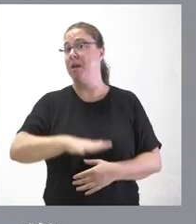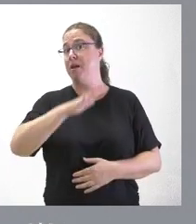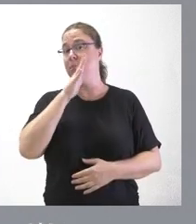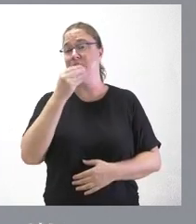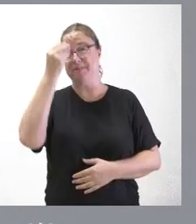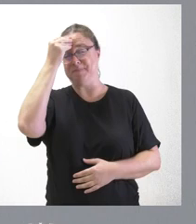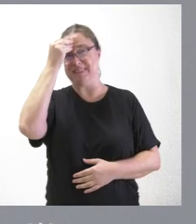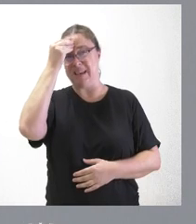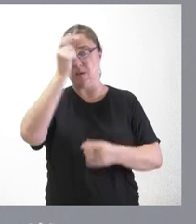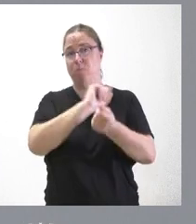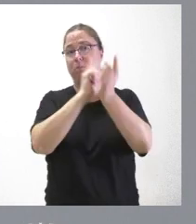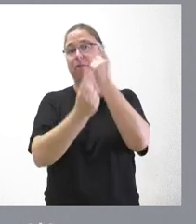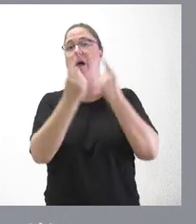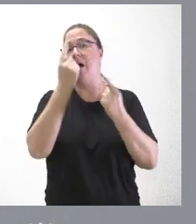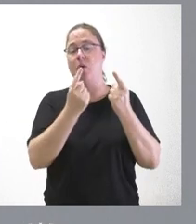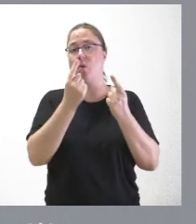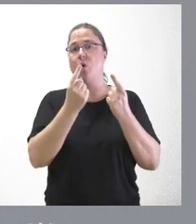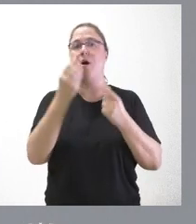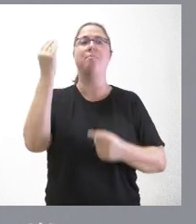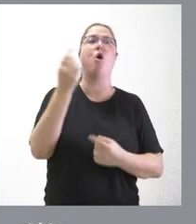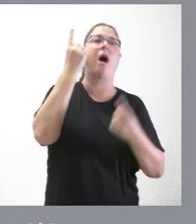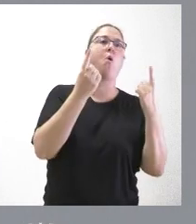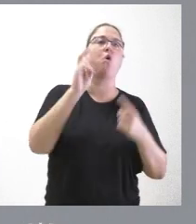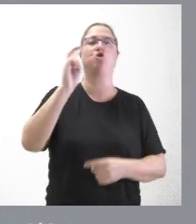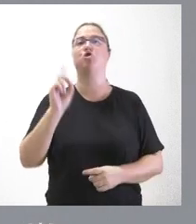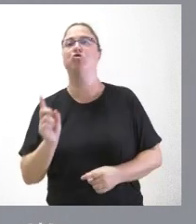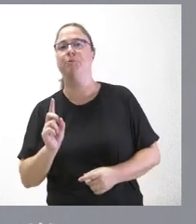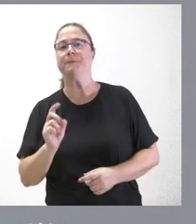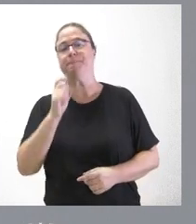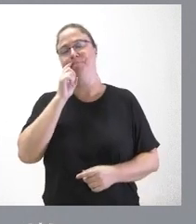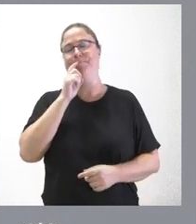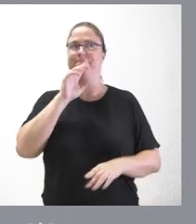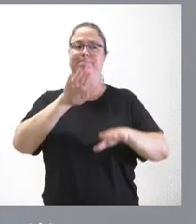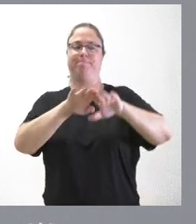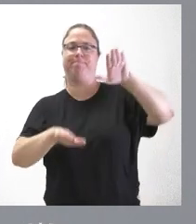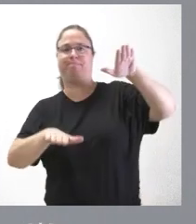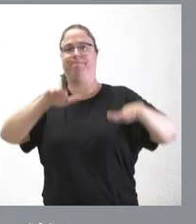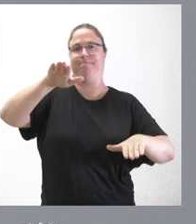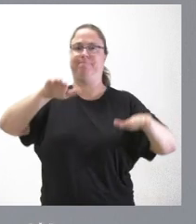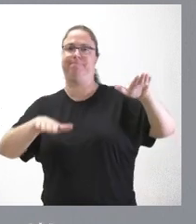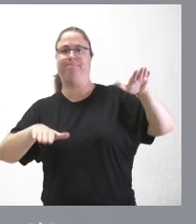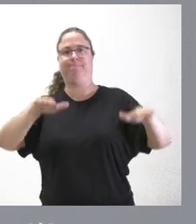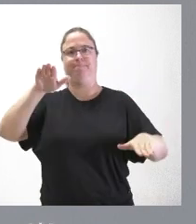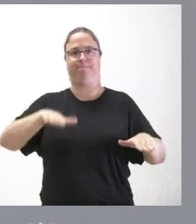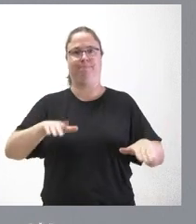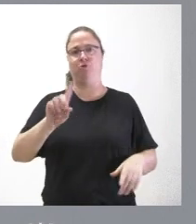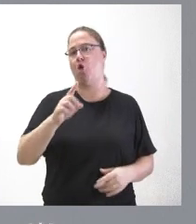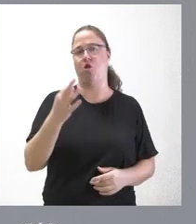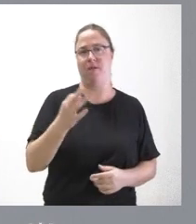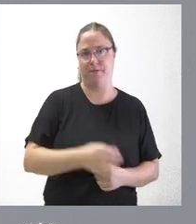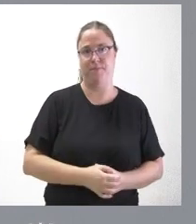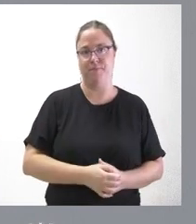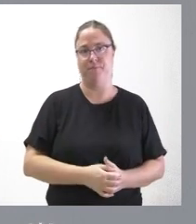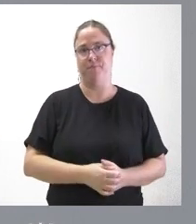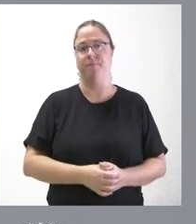modificaciones para algunos y no para otros, mejoras para algunos y no para otros, nos parece una desigualdad en la que no debe incurrirse. Naturalmente que